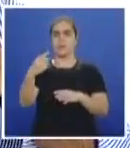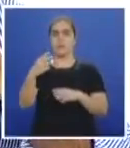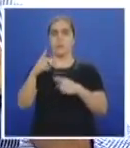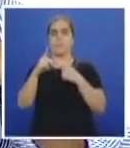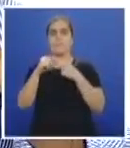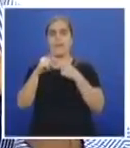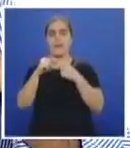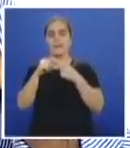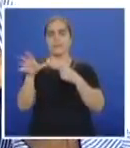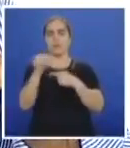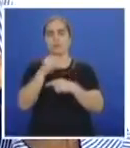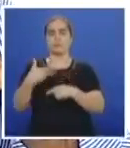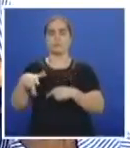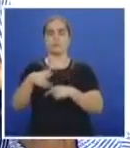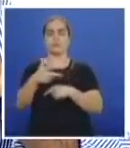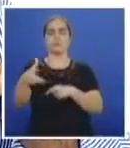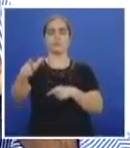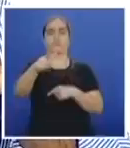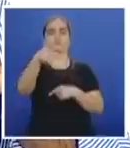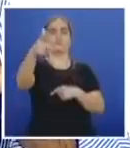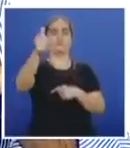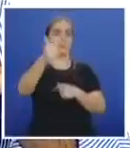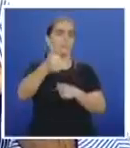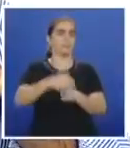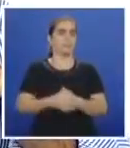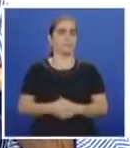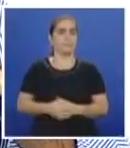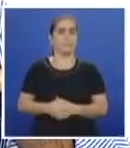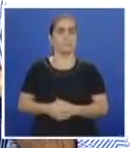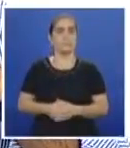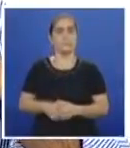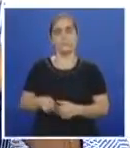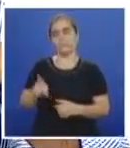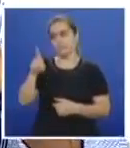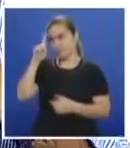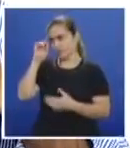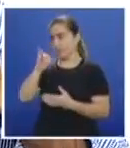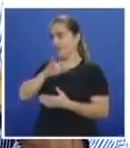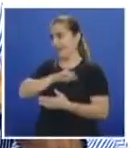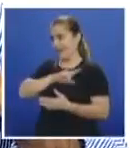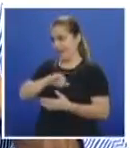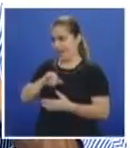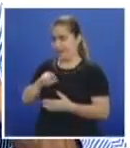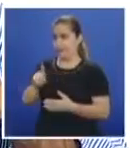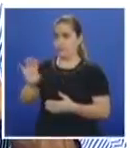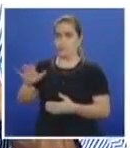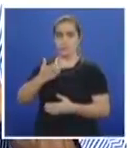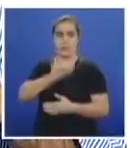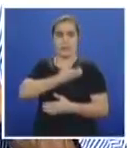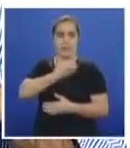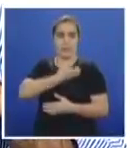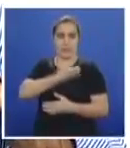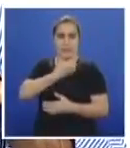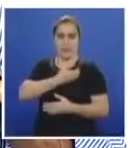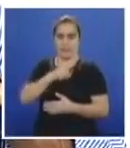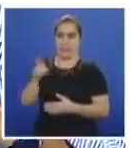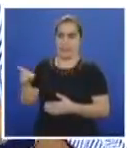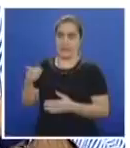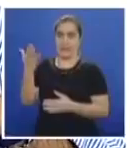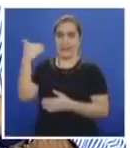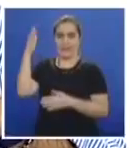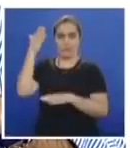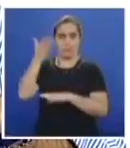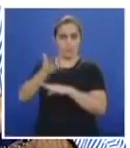Mire, Cali, yo creo que el alcalde Guerrero lo tiene muy claro, y esa fue una de las propuestas de